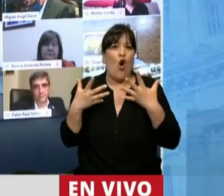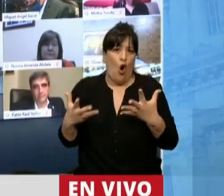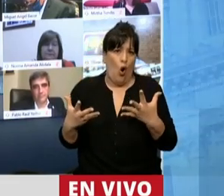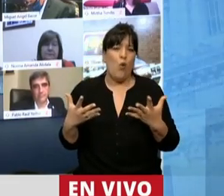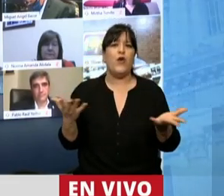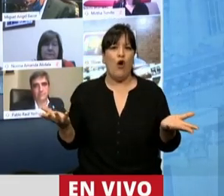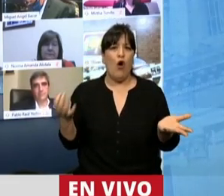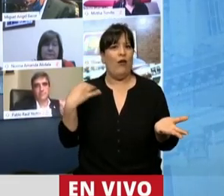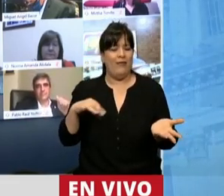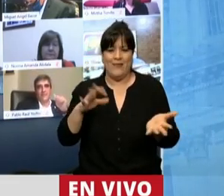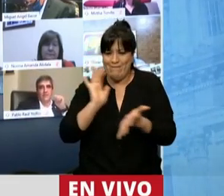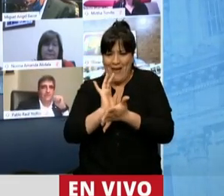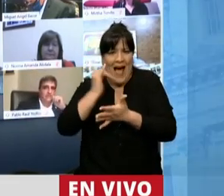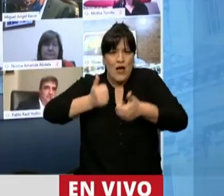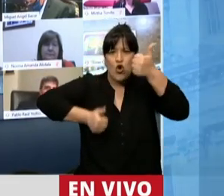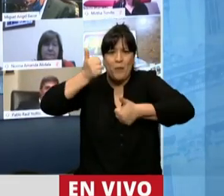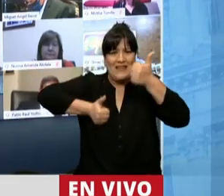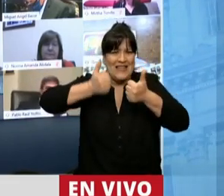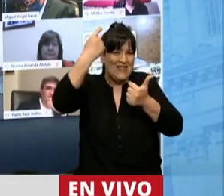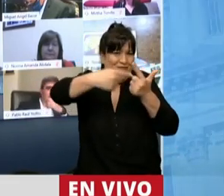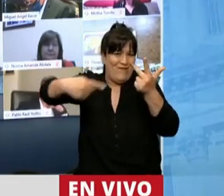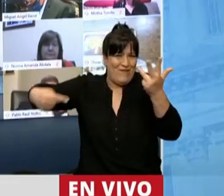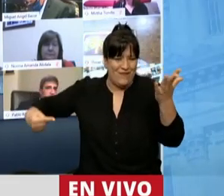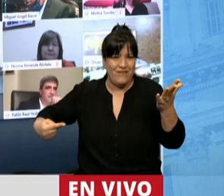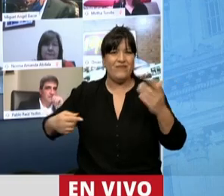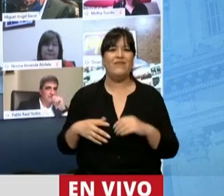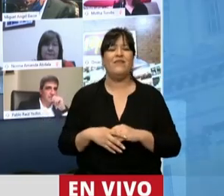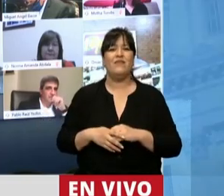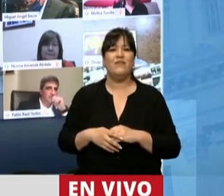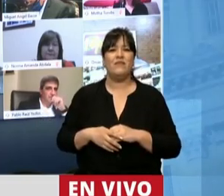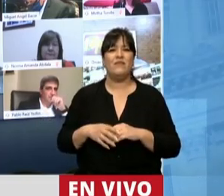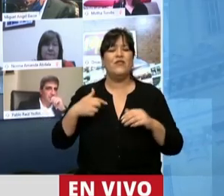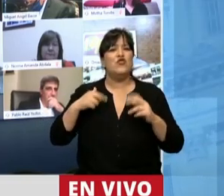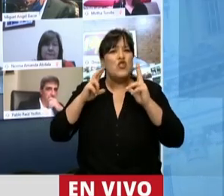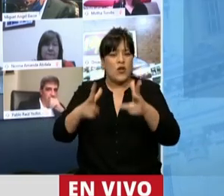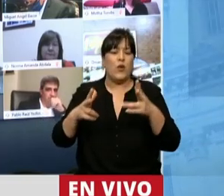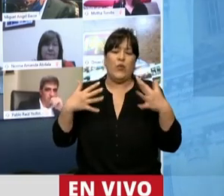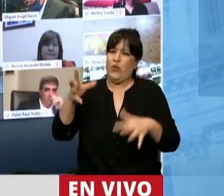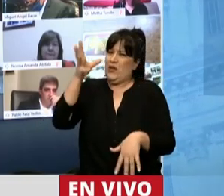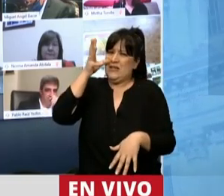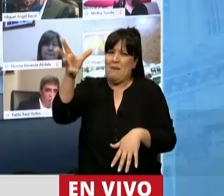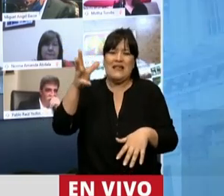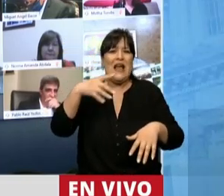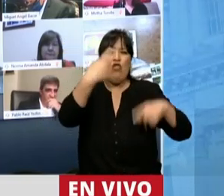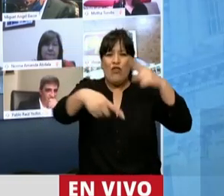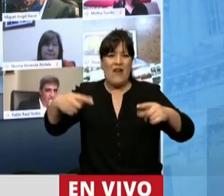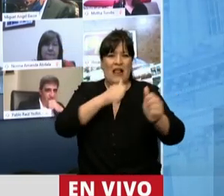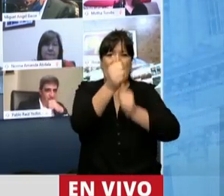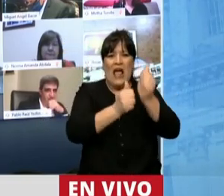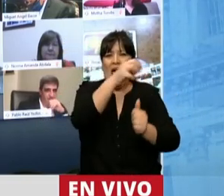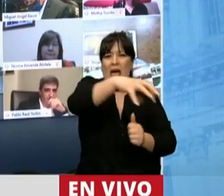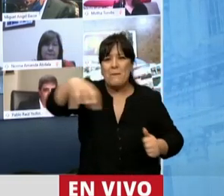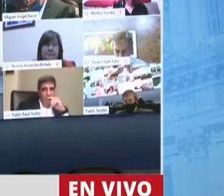obliga a una competitividad, así, yo diría, exacerbada a las distintas empresas que tienen que